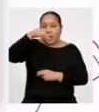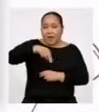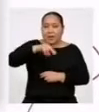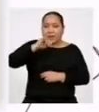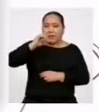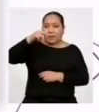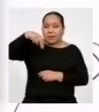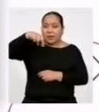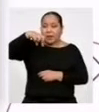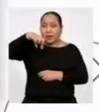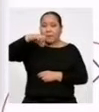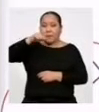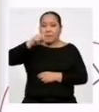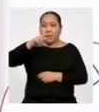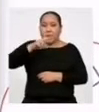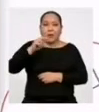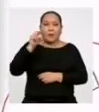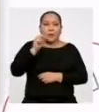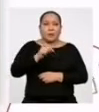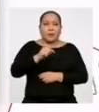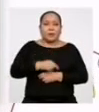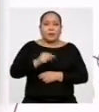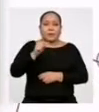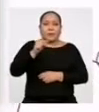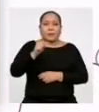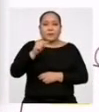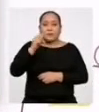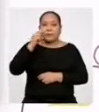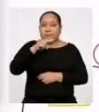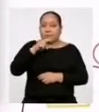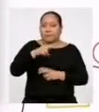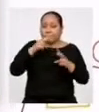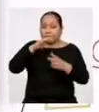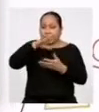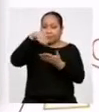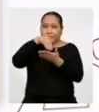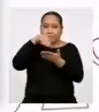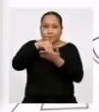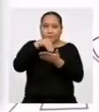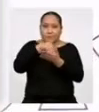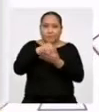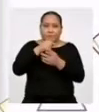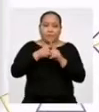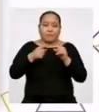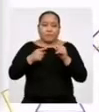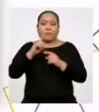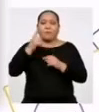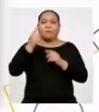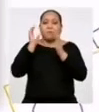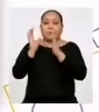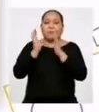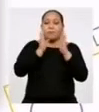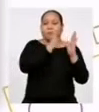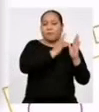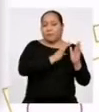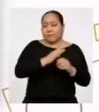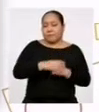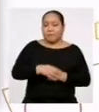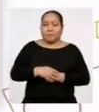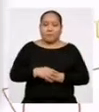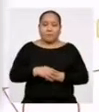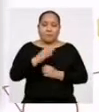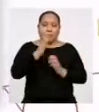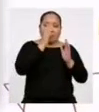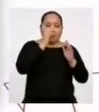impar La mediana es directamente el dato central Pero primero tengo que ordenar los datos de menor a